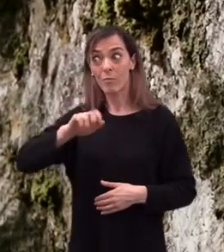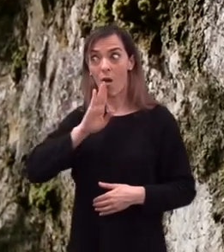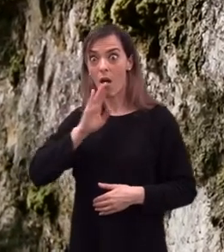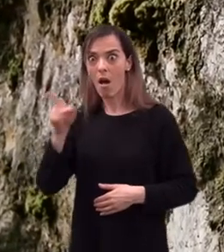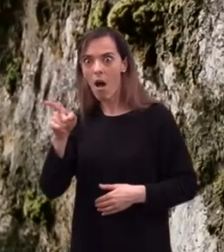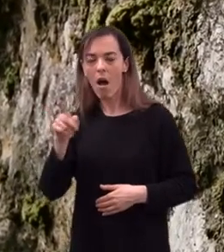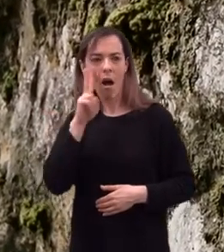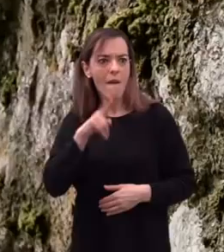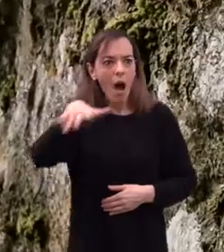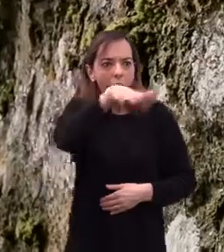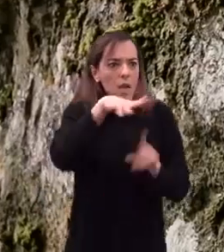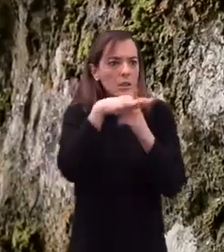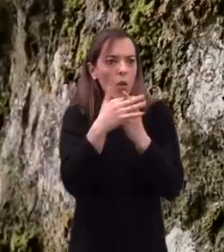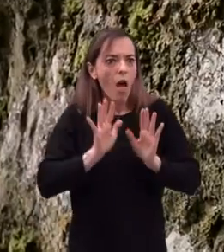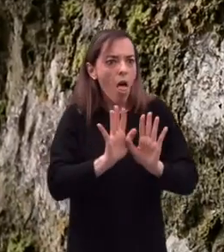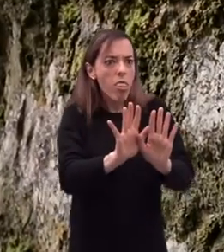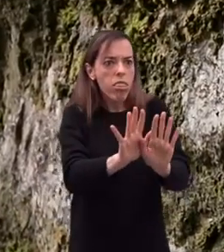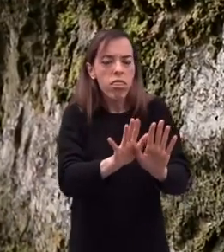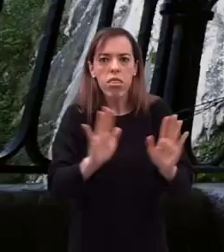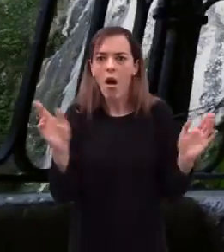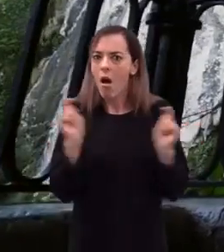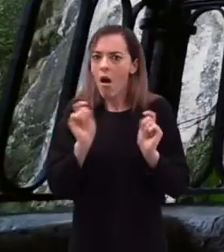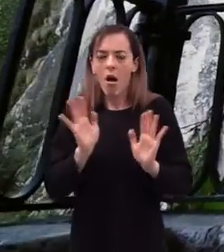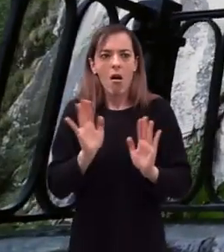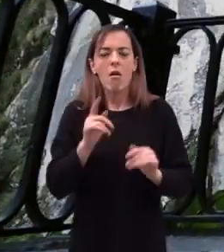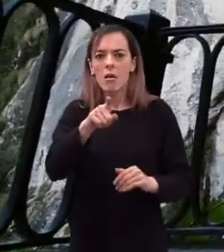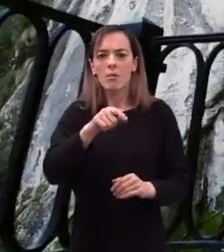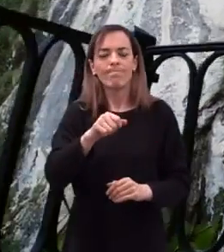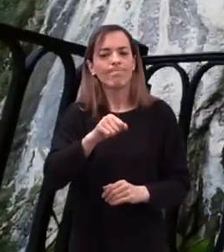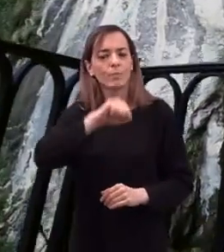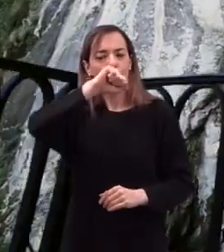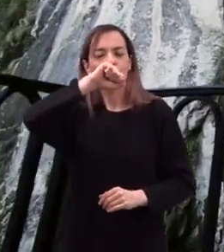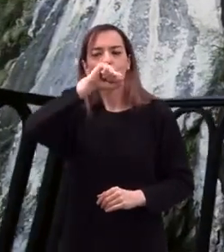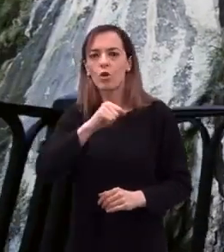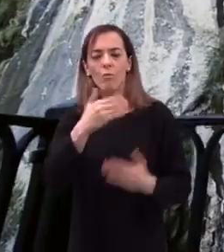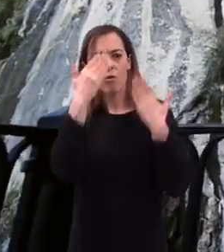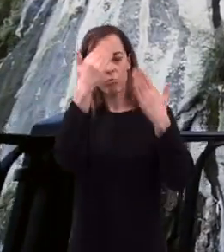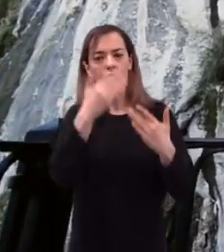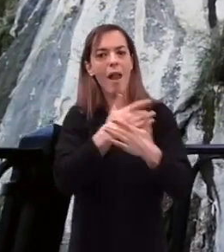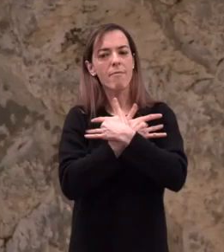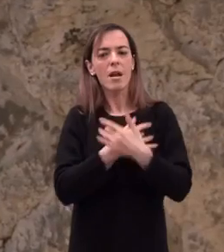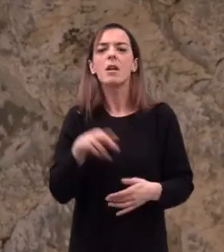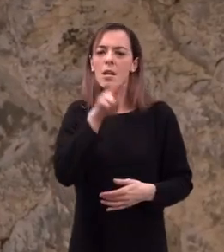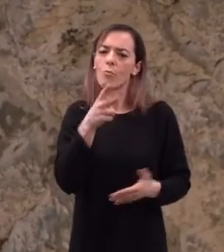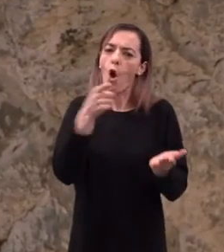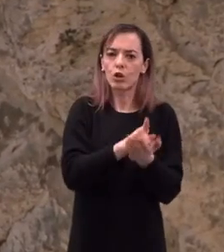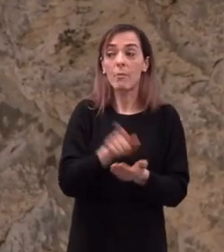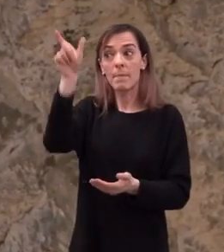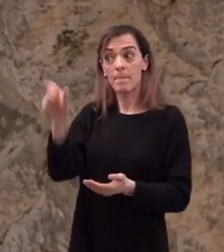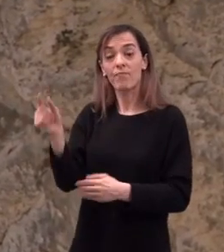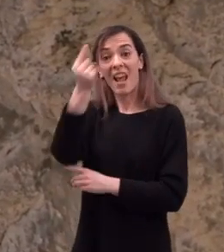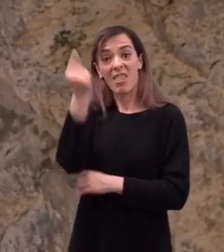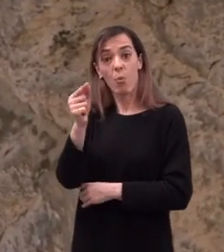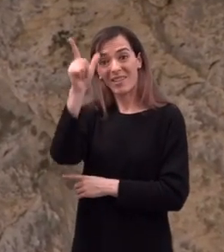Alarmado por el estado de abandono del santuario, decidió recuperar la devoción a la Virgen y